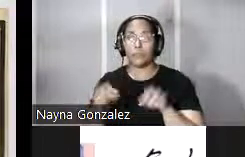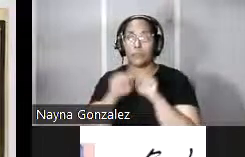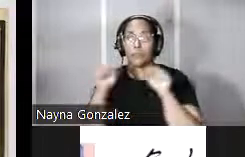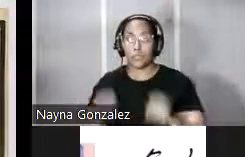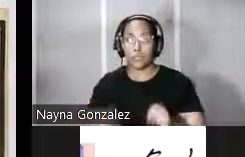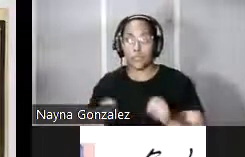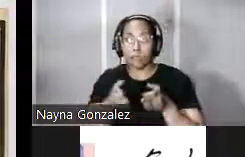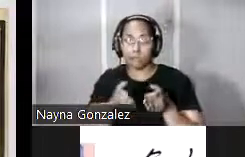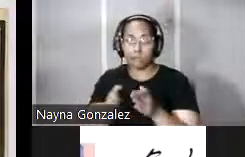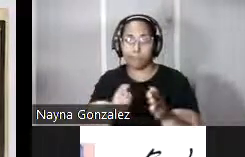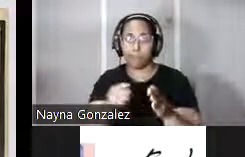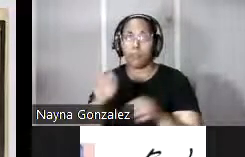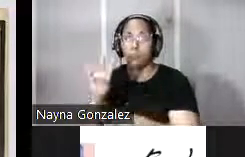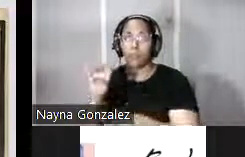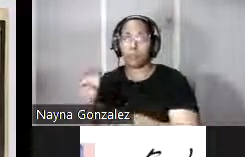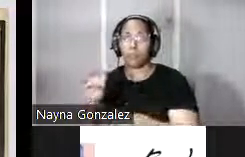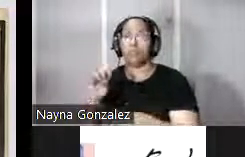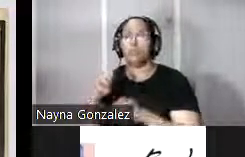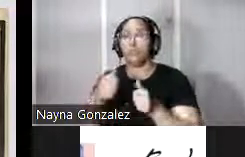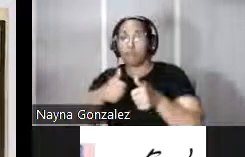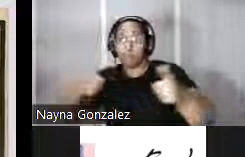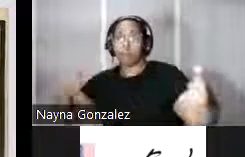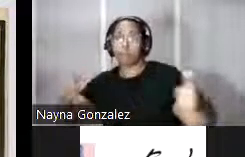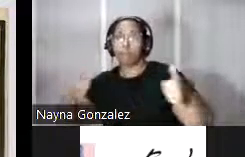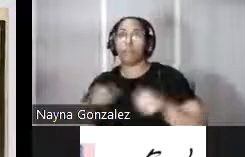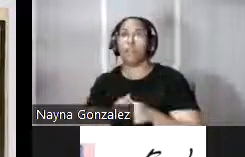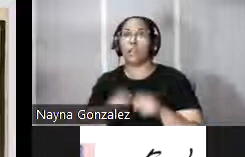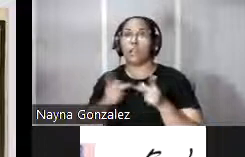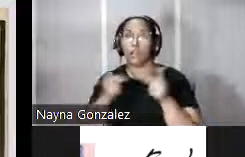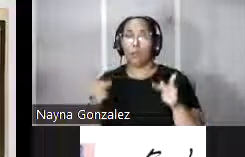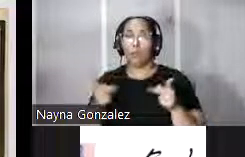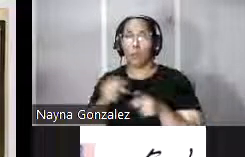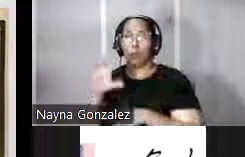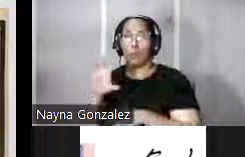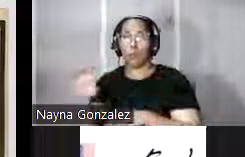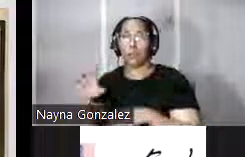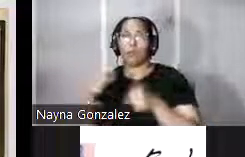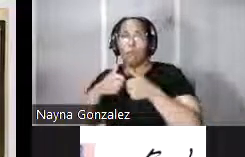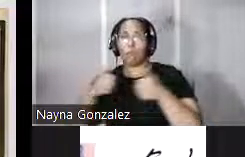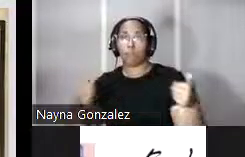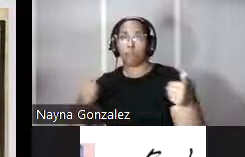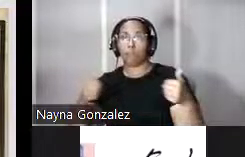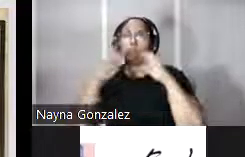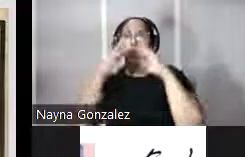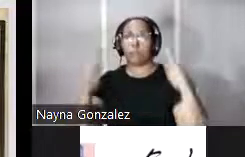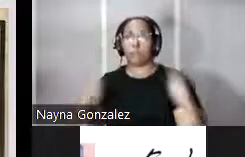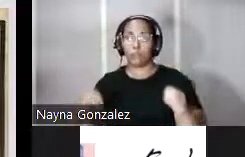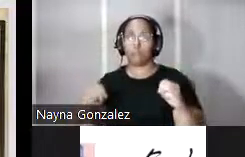trincheramiento de unos 400 metros de largo estaba situada a unos 500 metros de distancia del castillo de